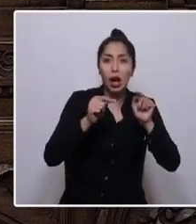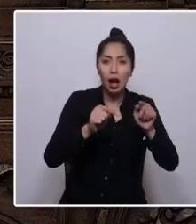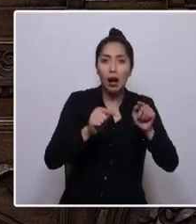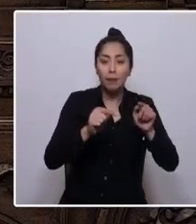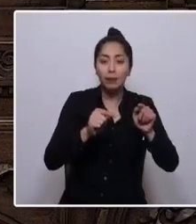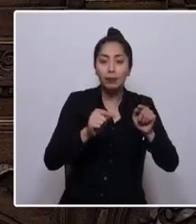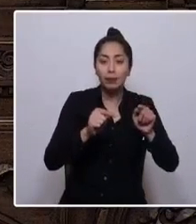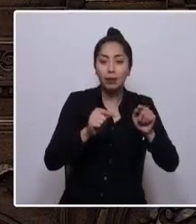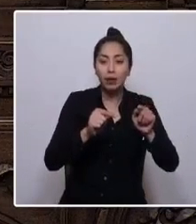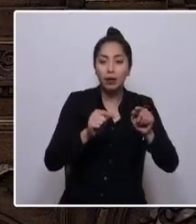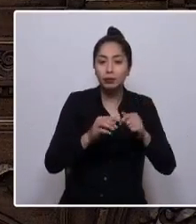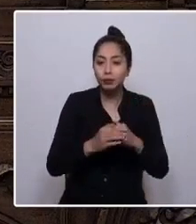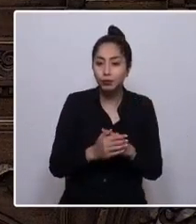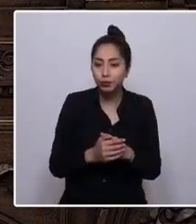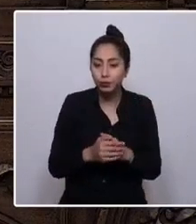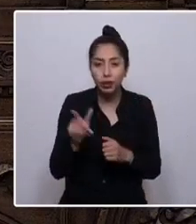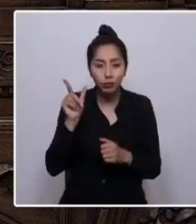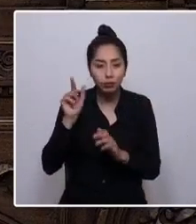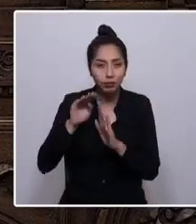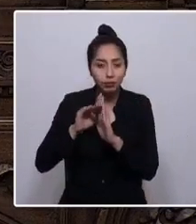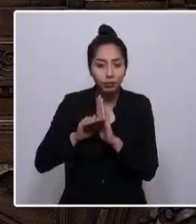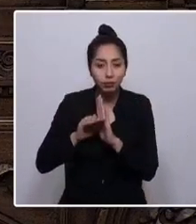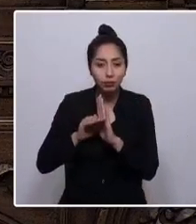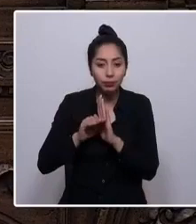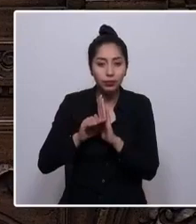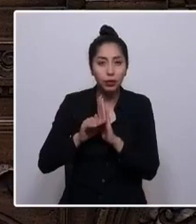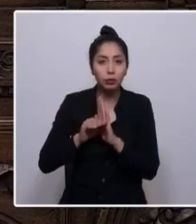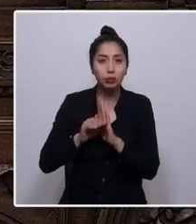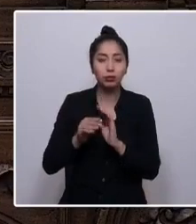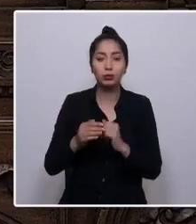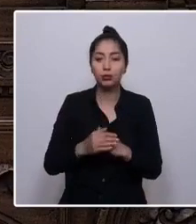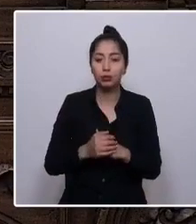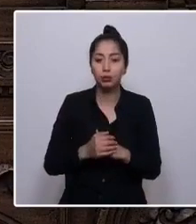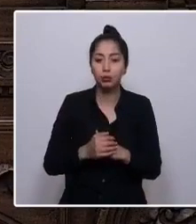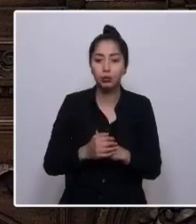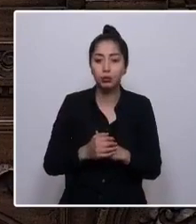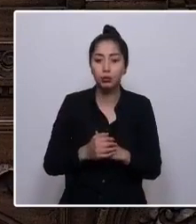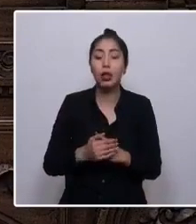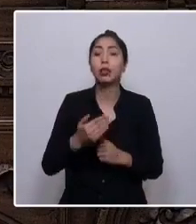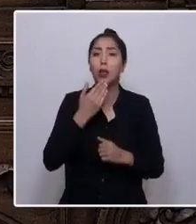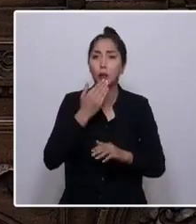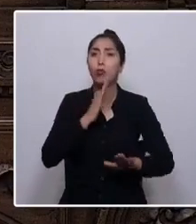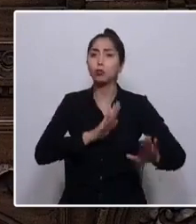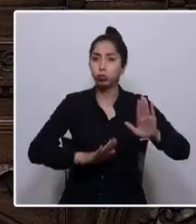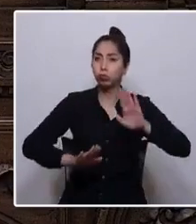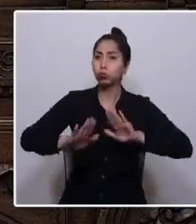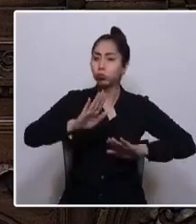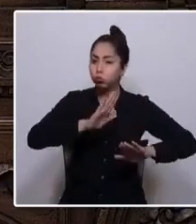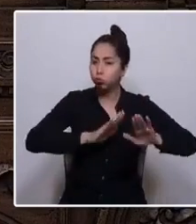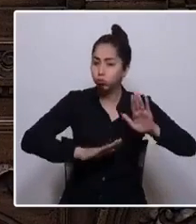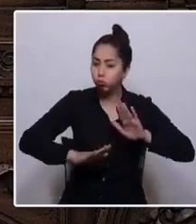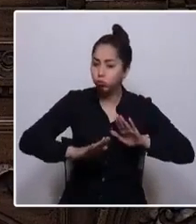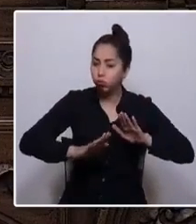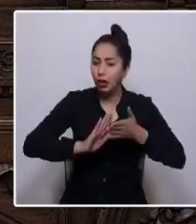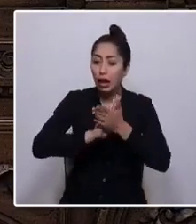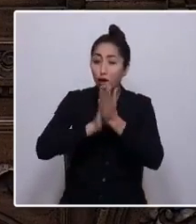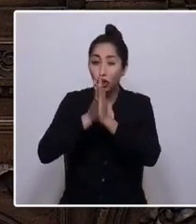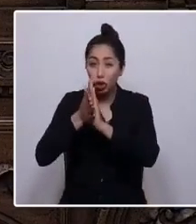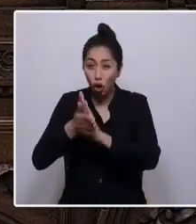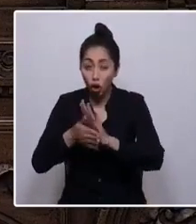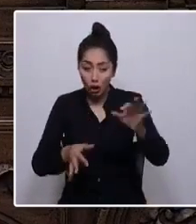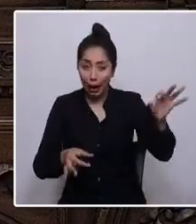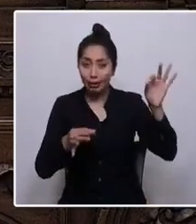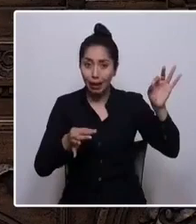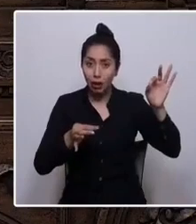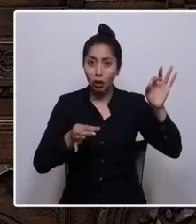cotidianidad de nuestras vidas al tiempo que salvaguarda el catálogo de derechos fundamentales